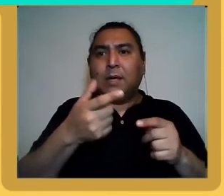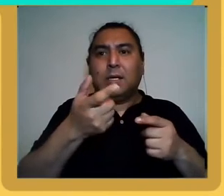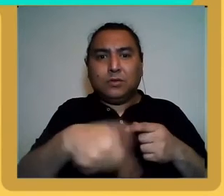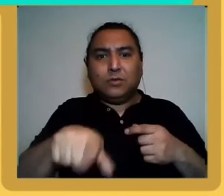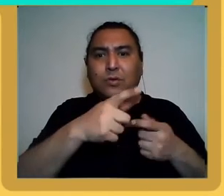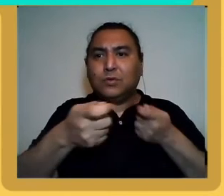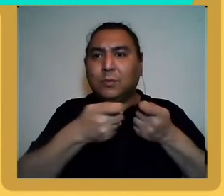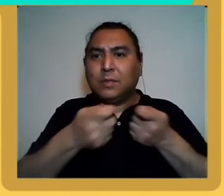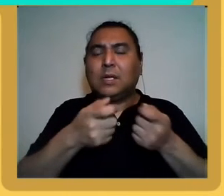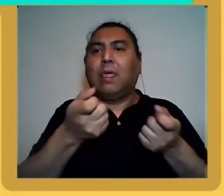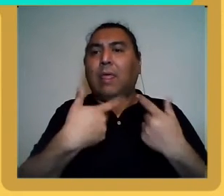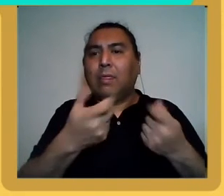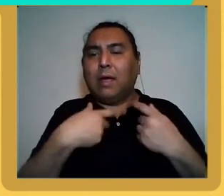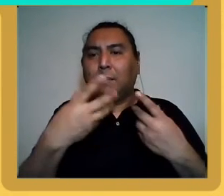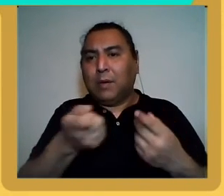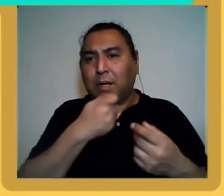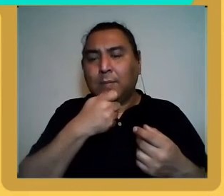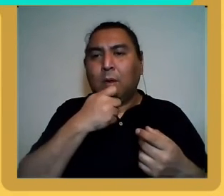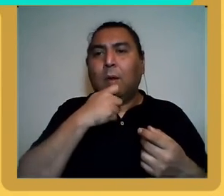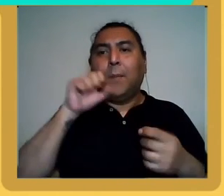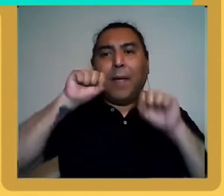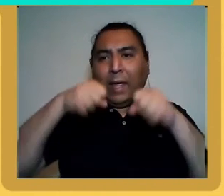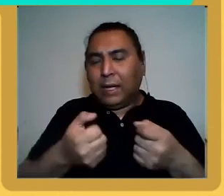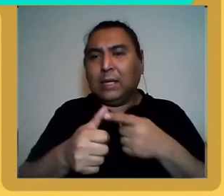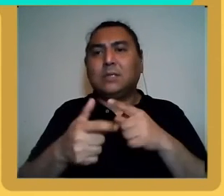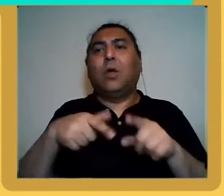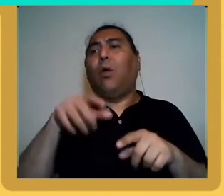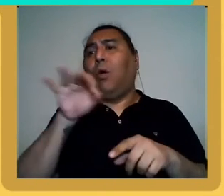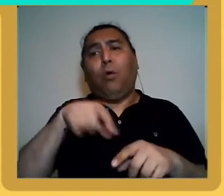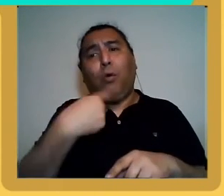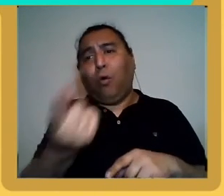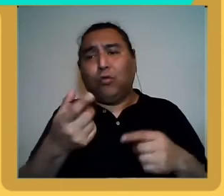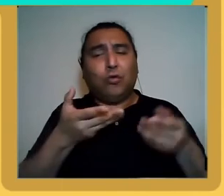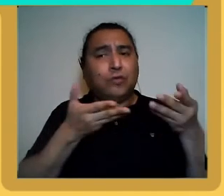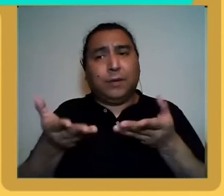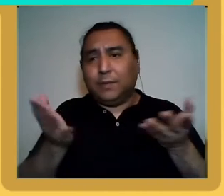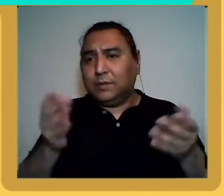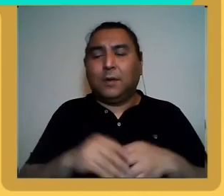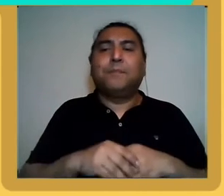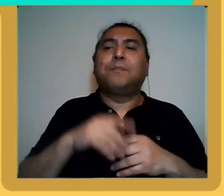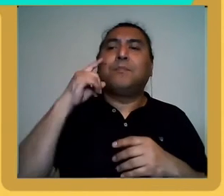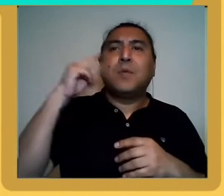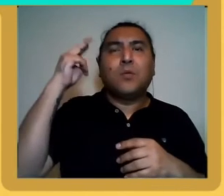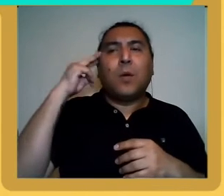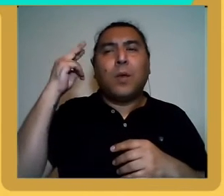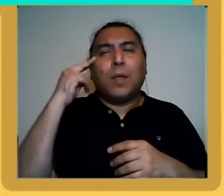maíz y algunos otros servicios. Luego en el año 1994